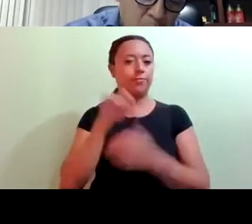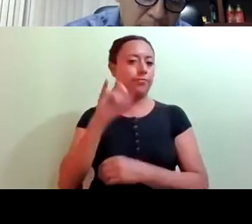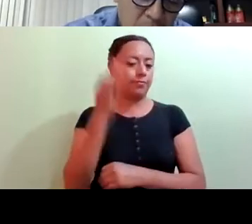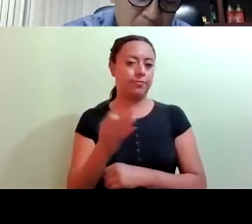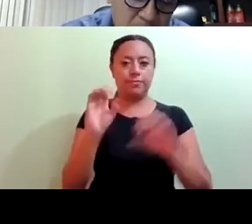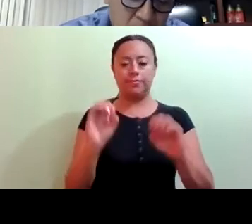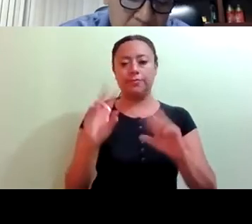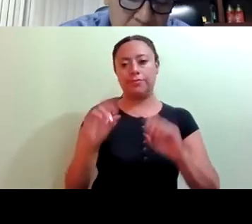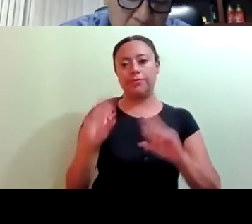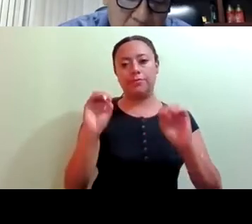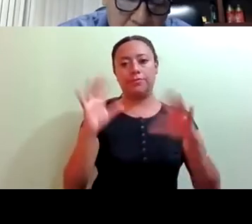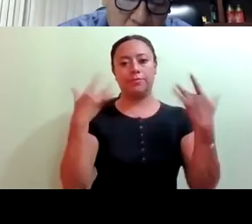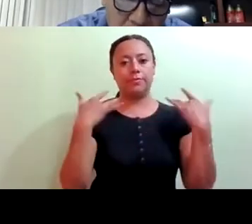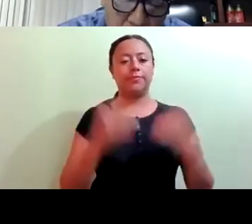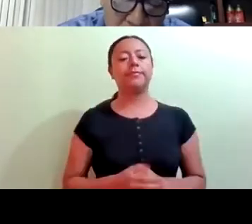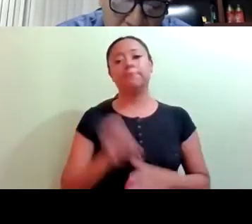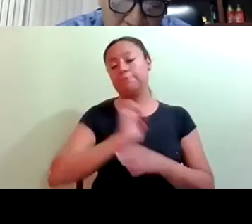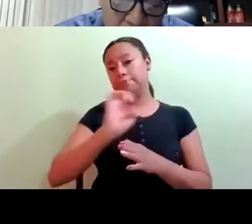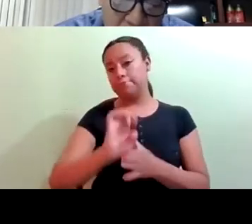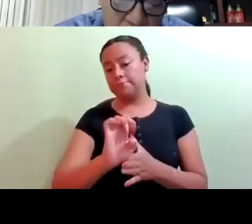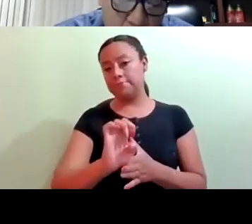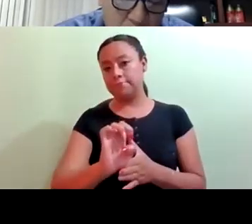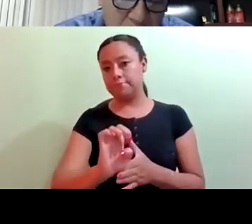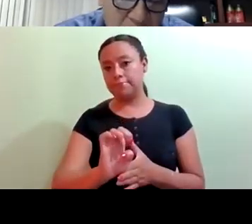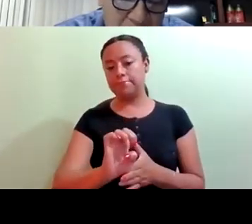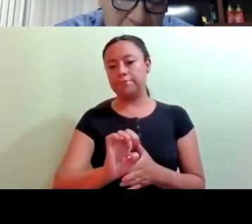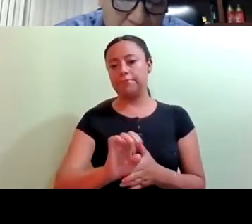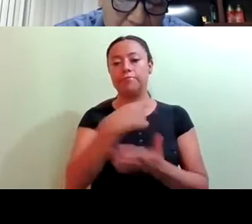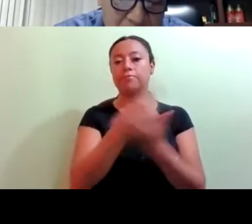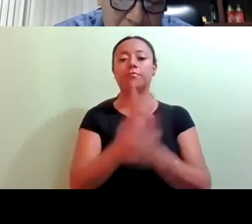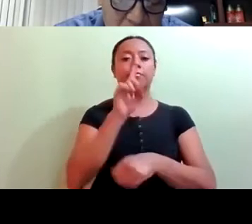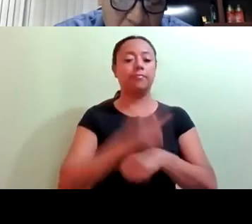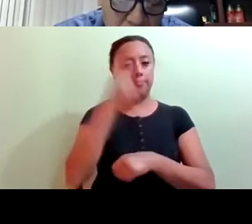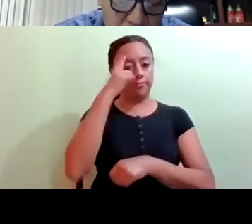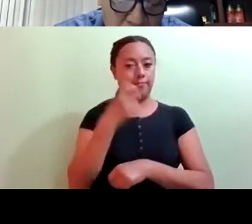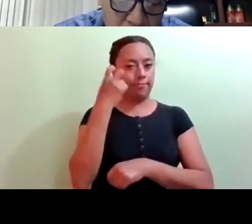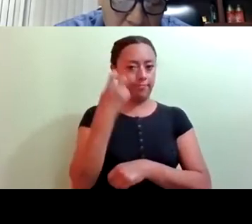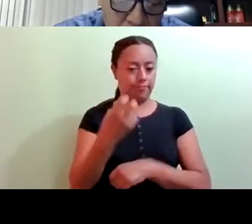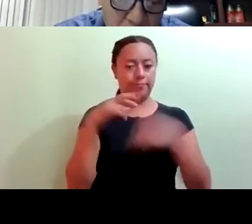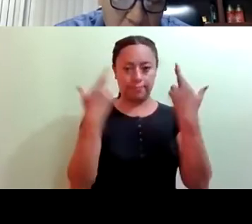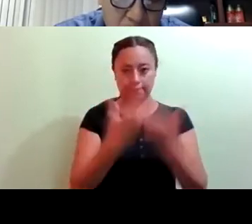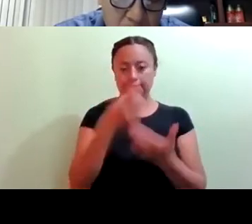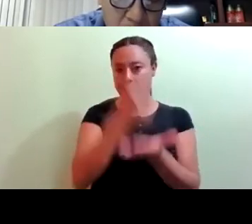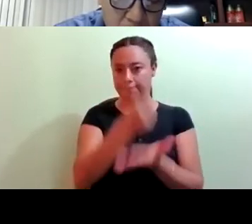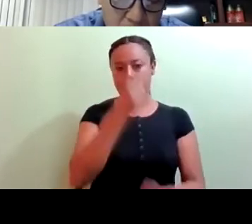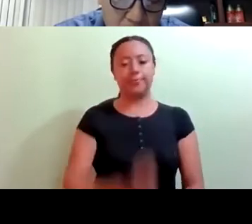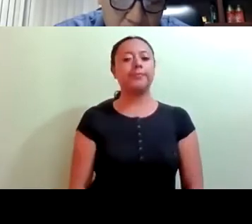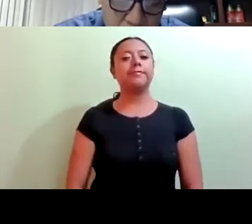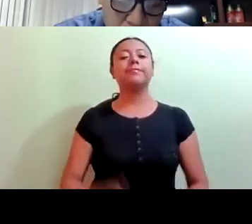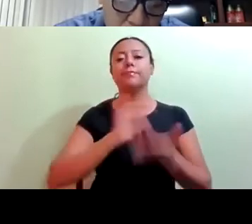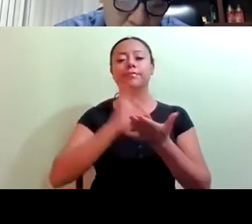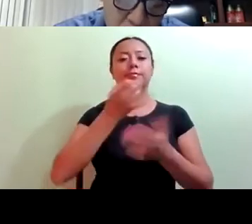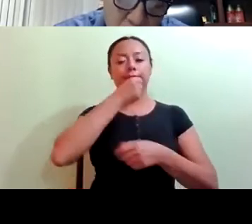cero en contra, cero abstenciones. En consecuencia, se aprueba el orden del día para esta sesión. Gracias,